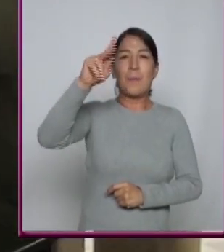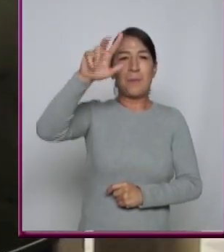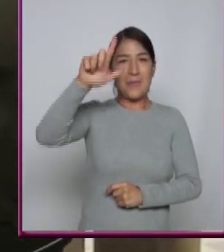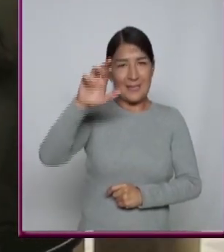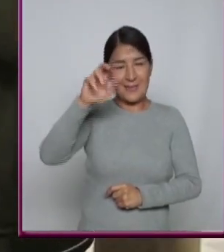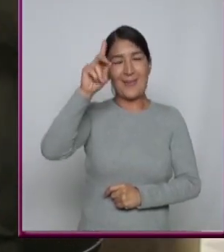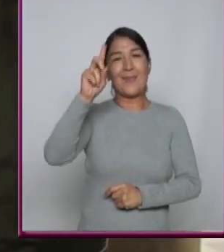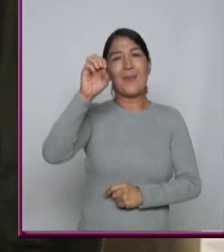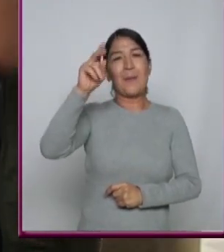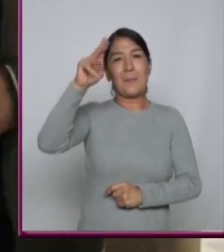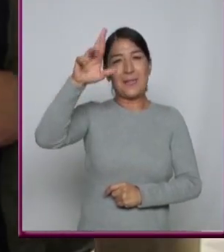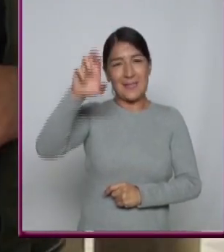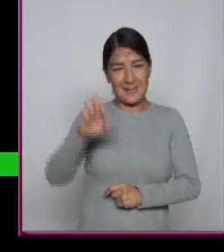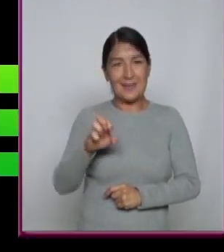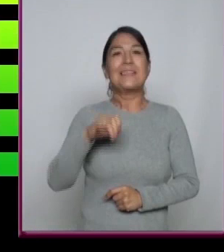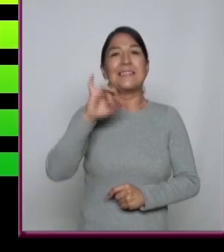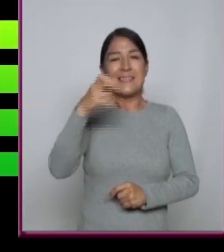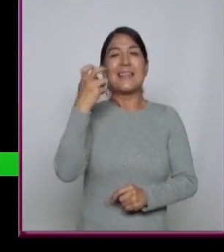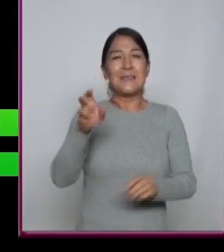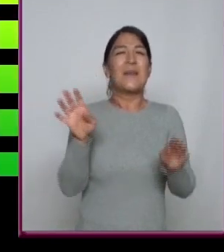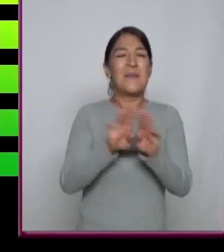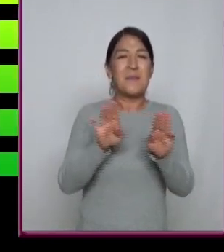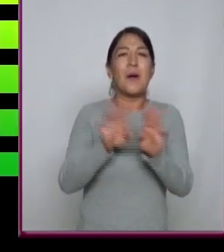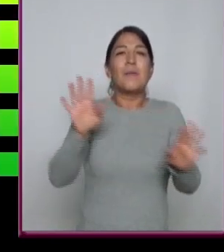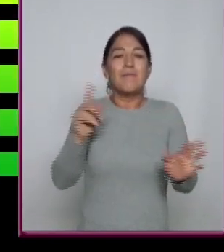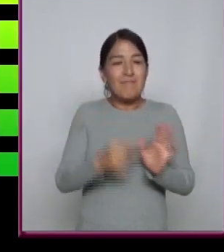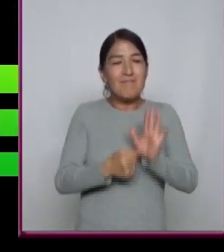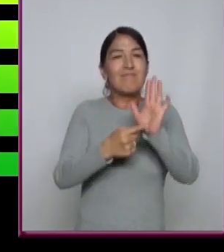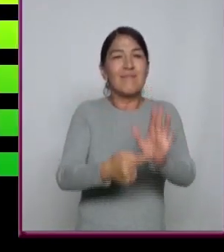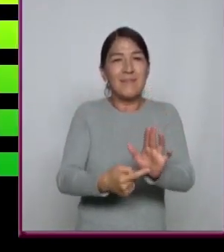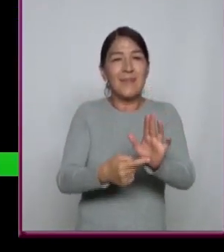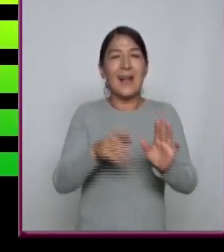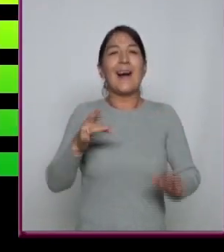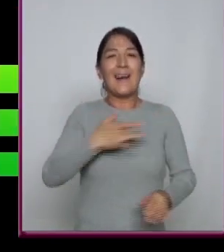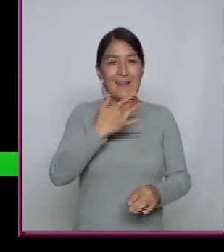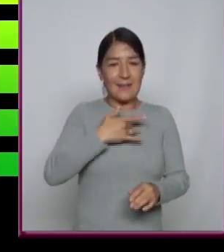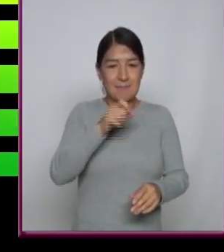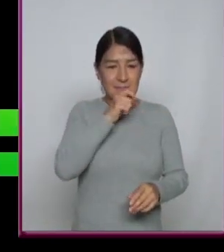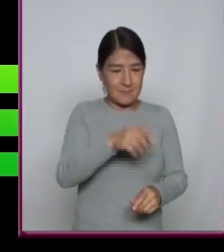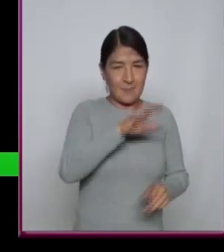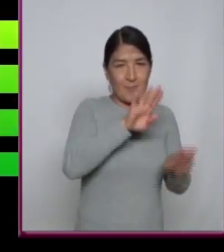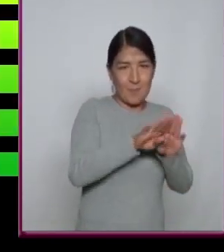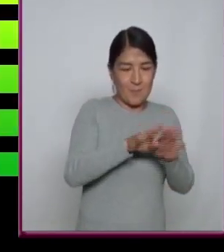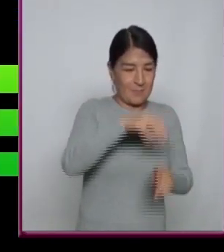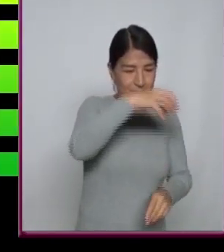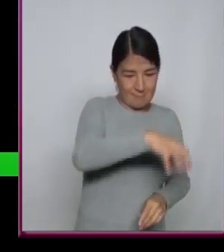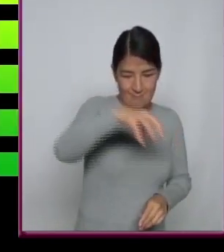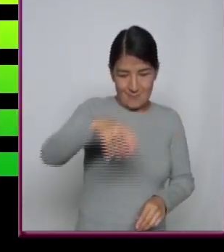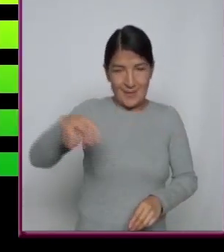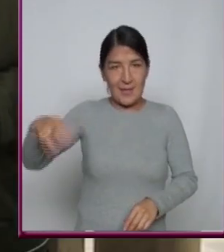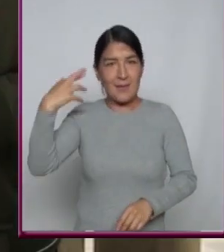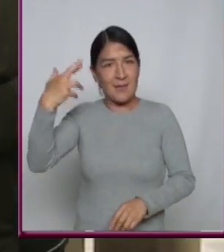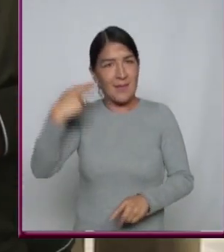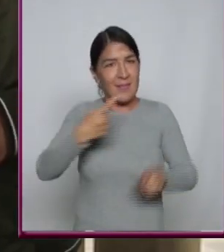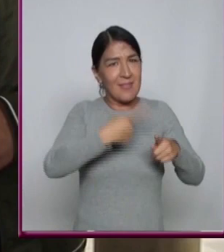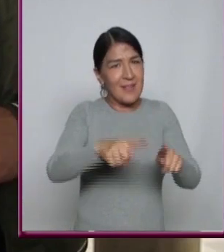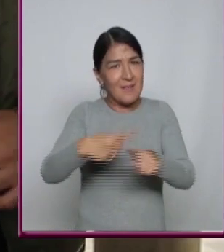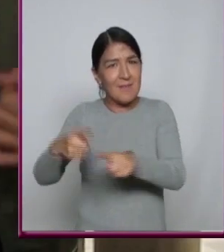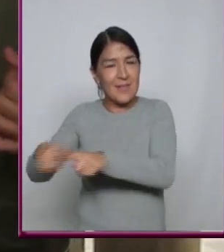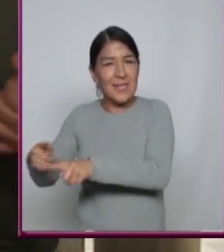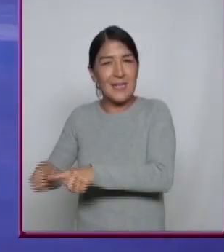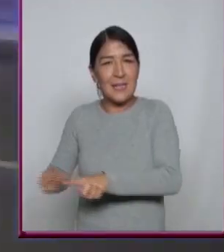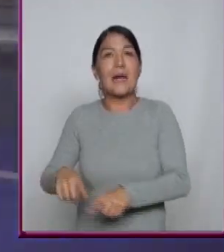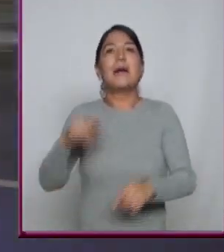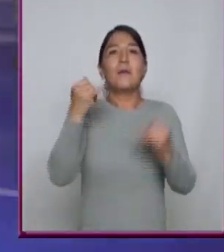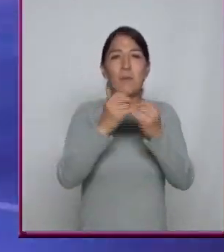Bueno, eso, eso, eso Bueno, y resulta que nosotros podemos agrupar esos sonidos dependiendo de su onda Y claramente